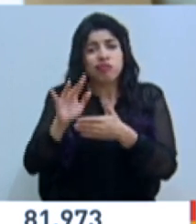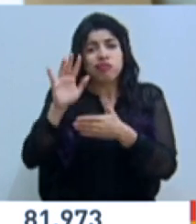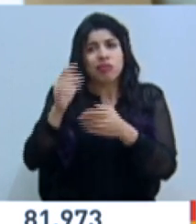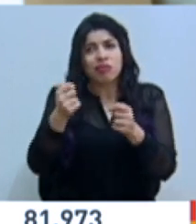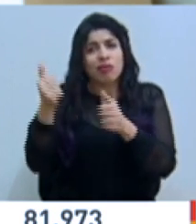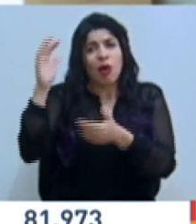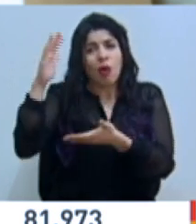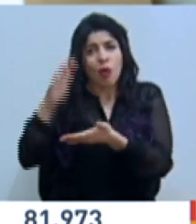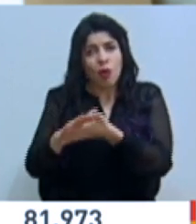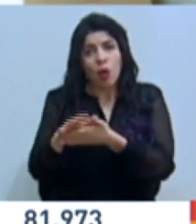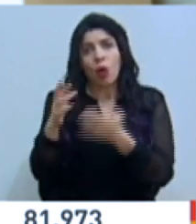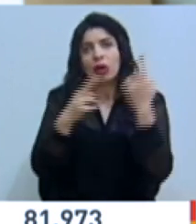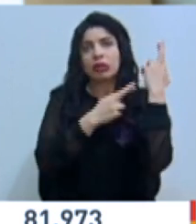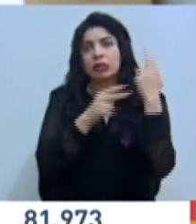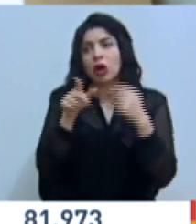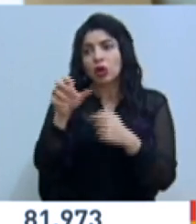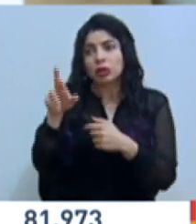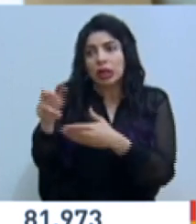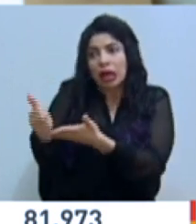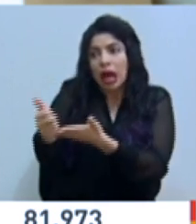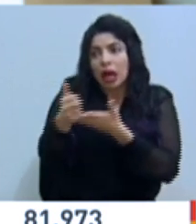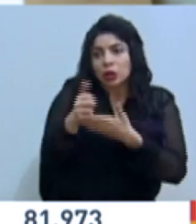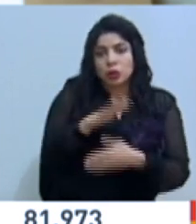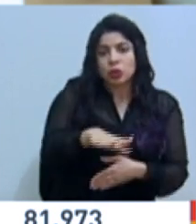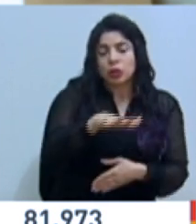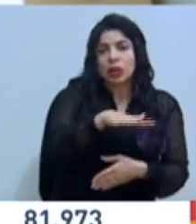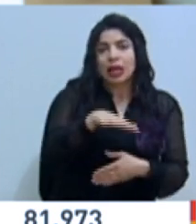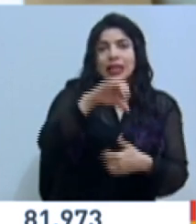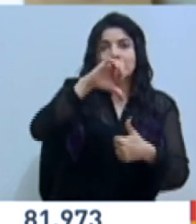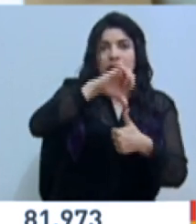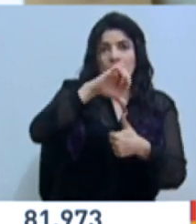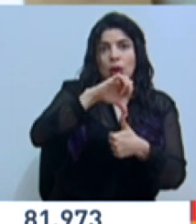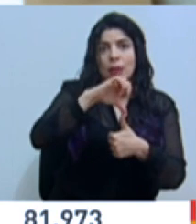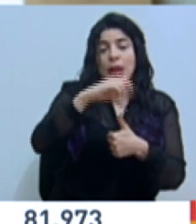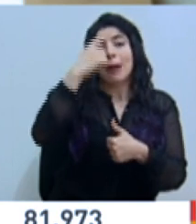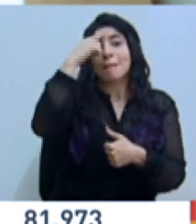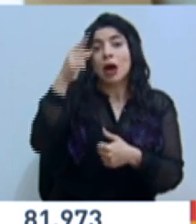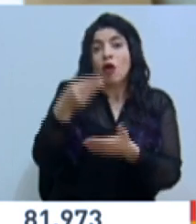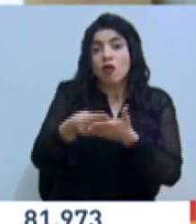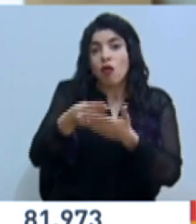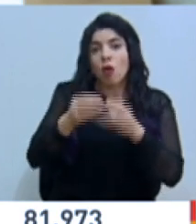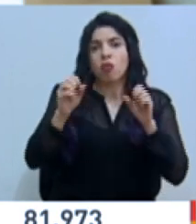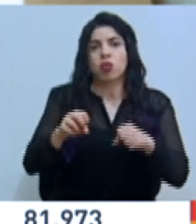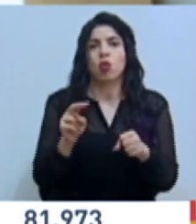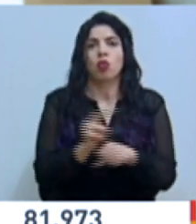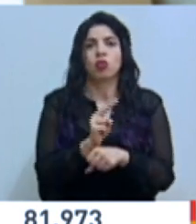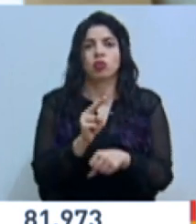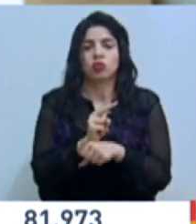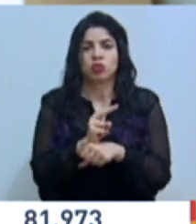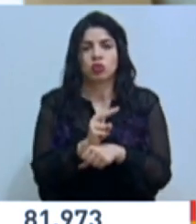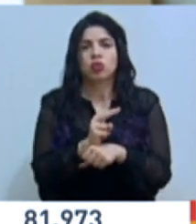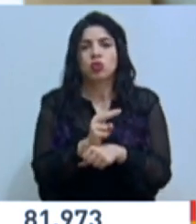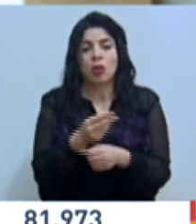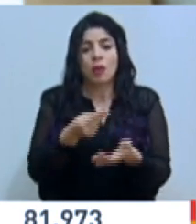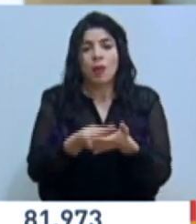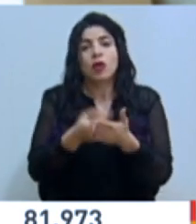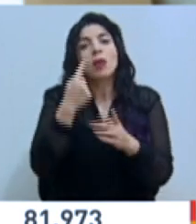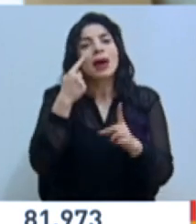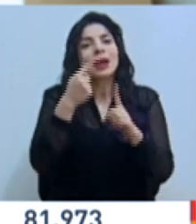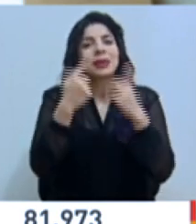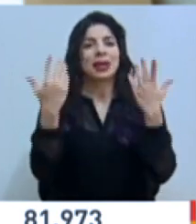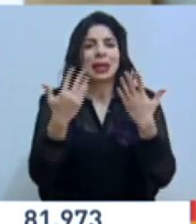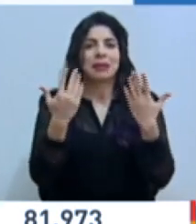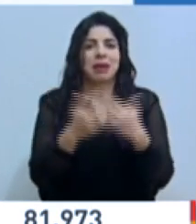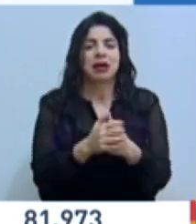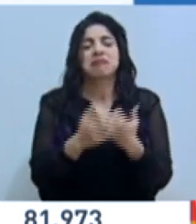Centroamérica a realmente poder hacer uso de estos fondos muy blandos del Fondo Verde del Clima. Sin